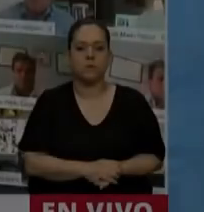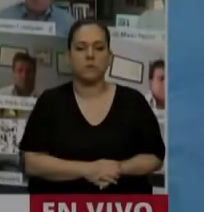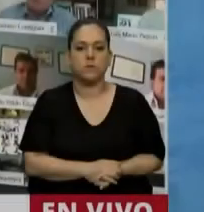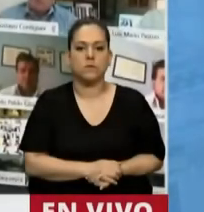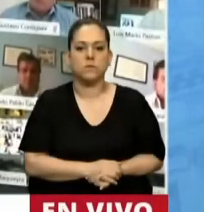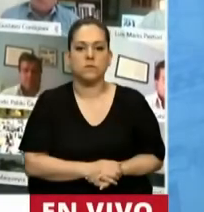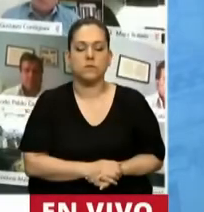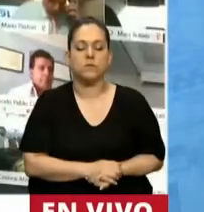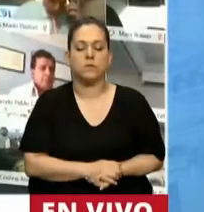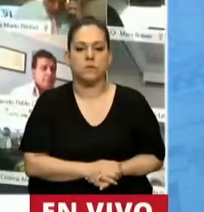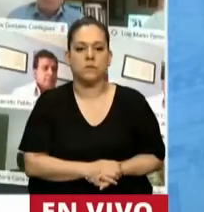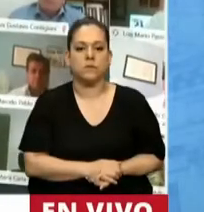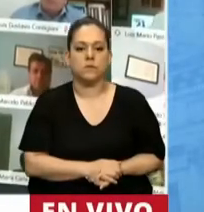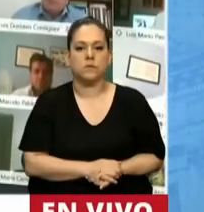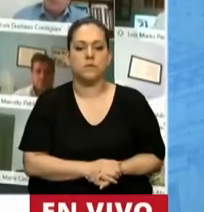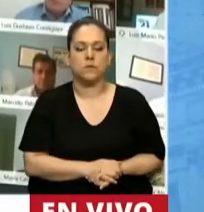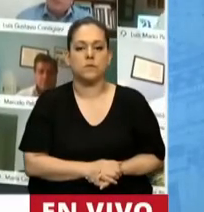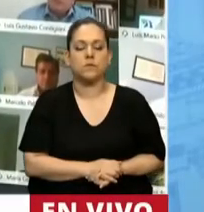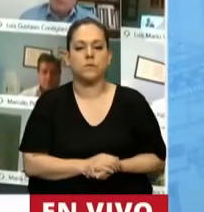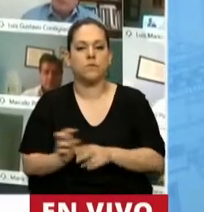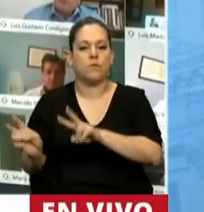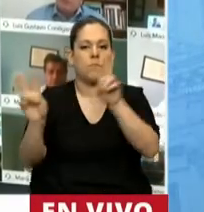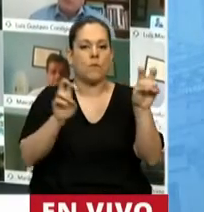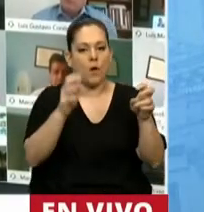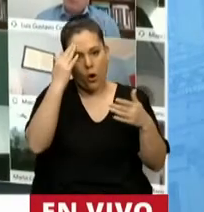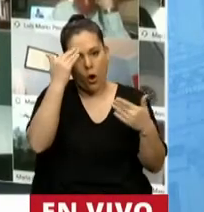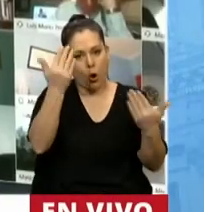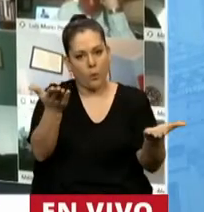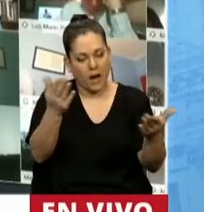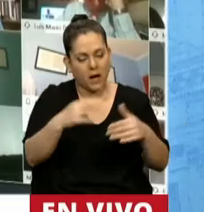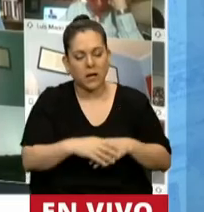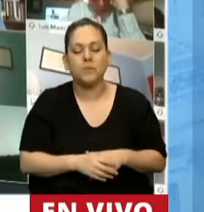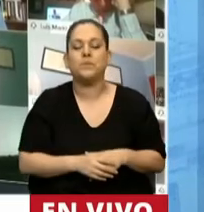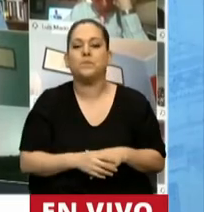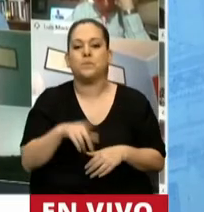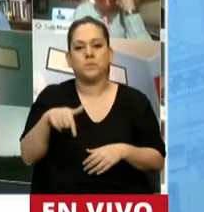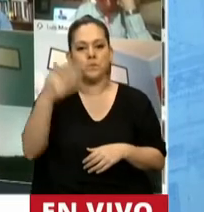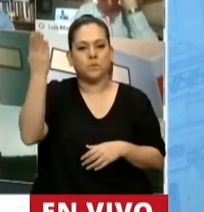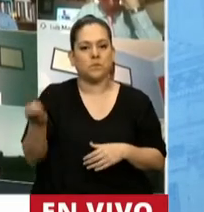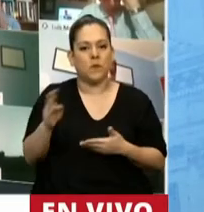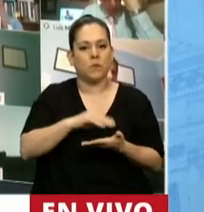Para rendir un homenaje, tiene la palabra el diputado Hugo Yasky.